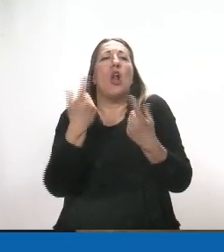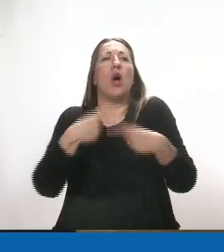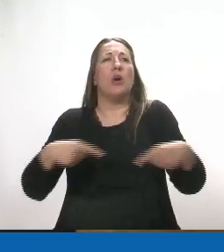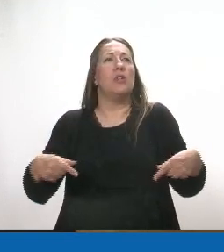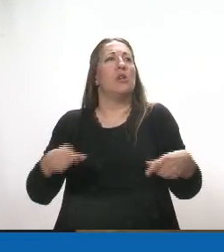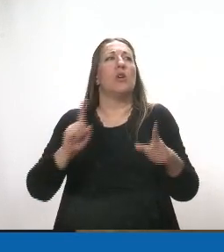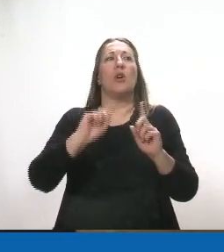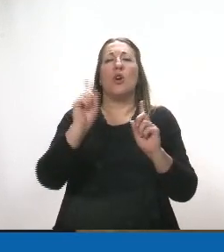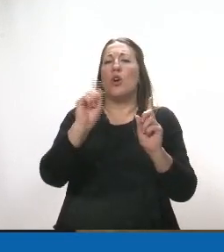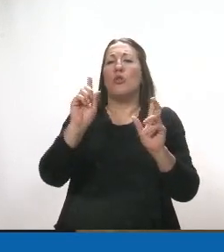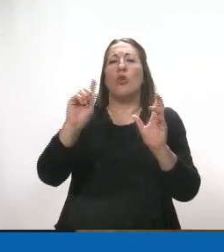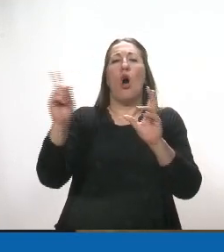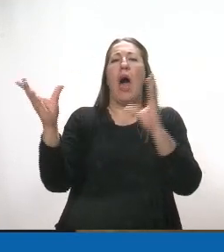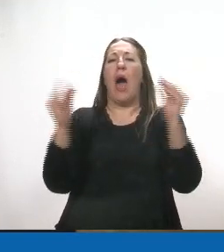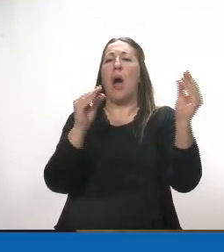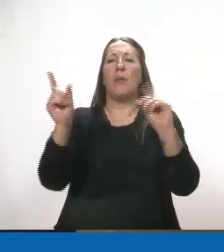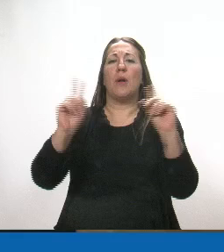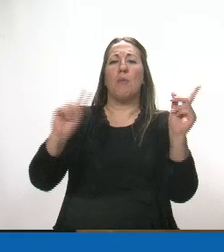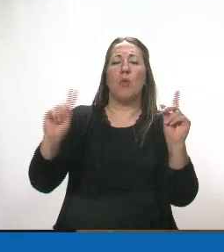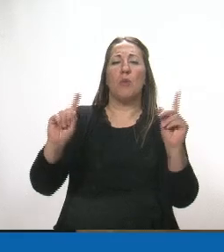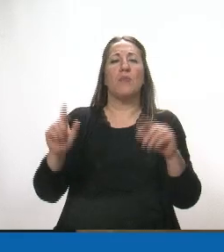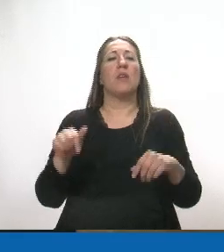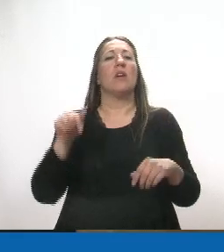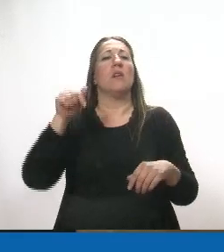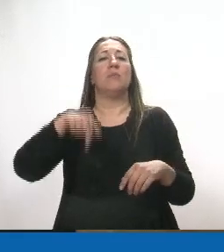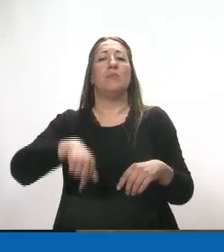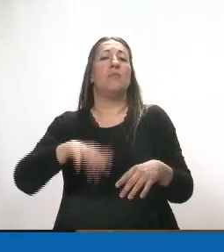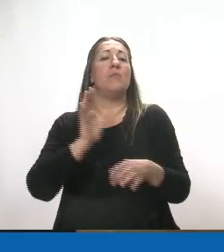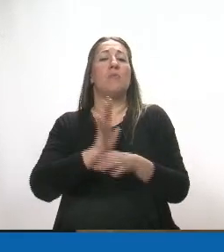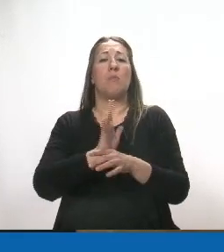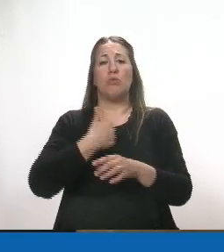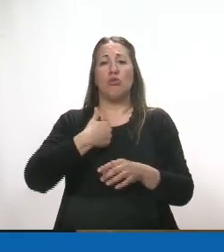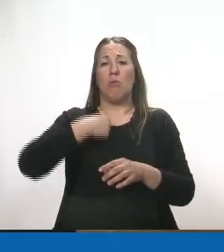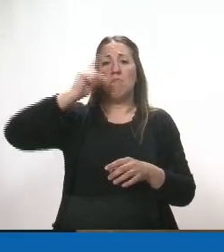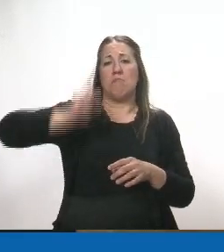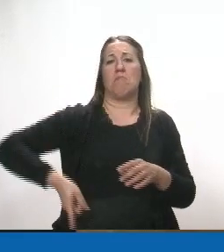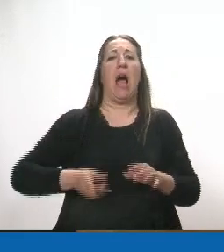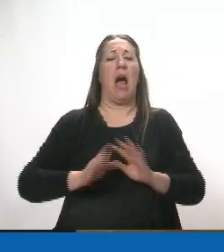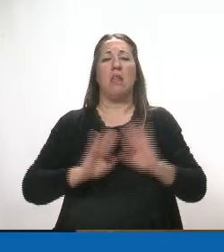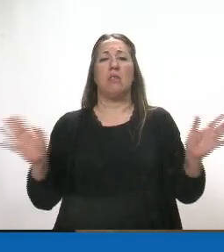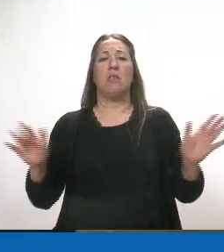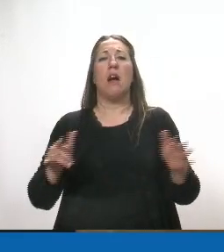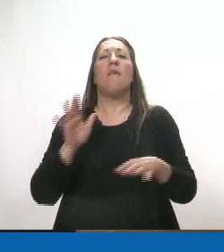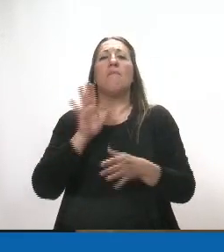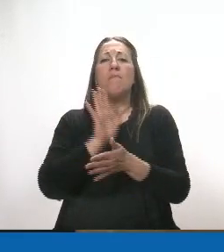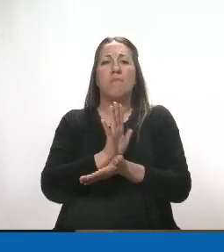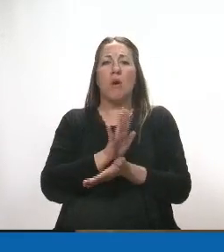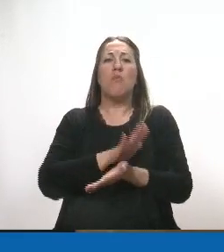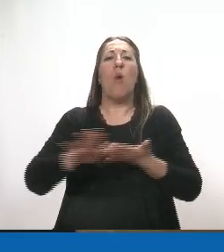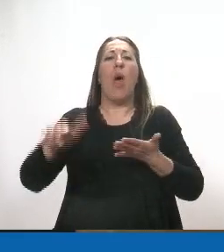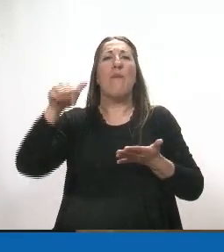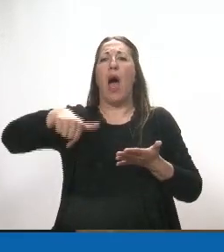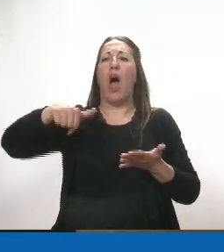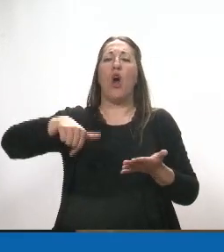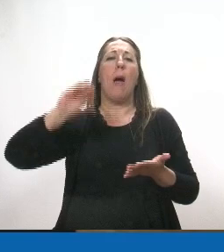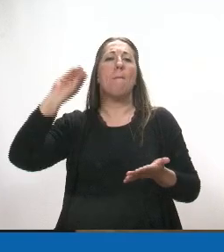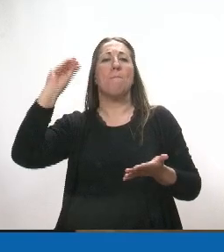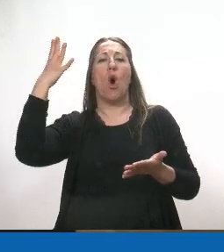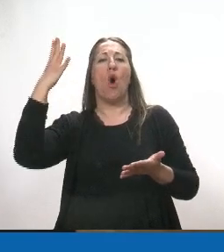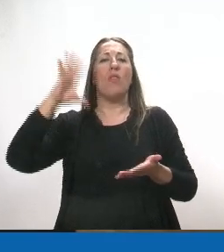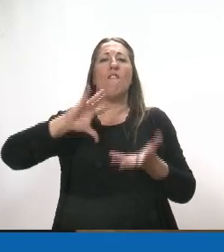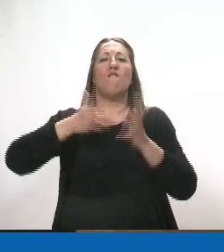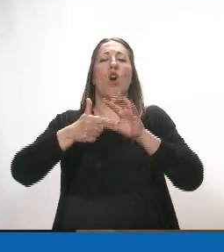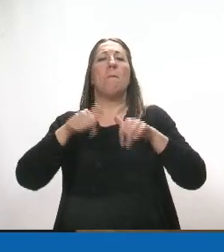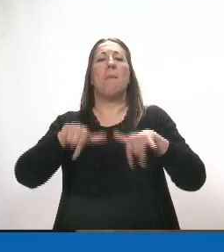en una autocracia. Son las nuevas amenazas modernas a los sistemas